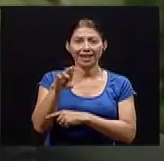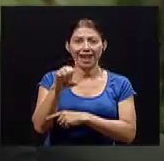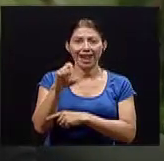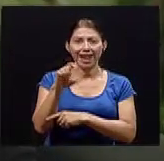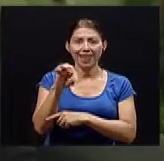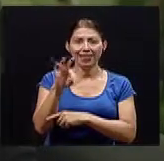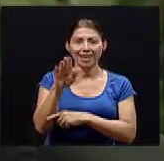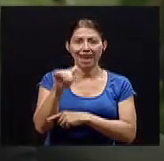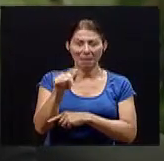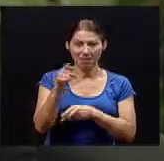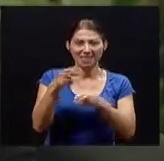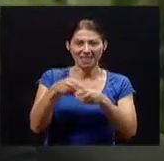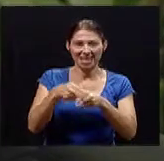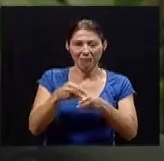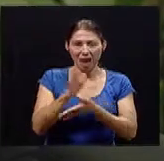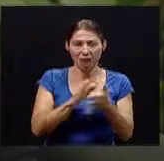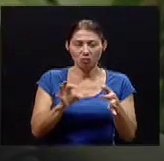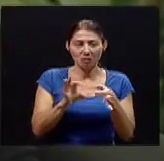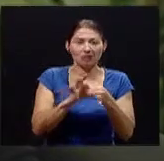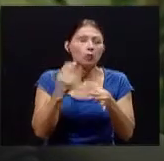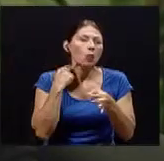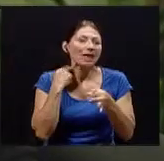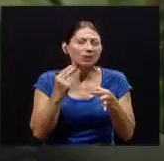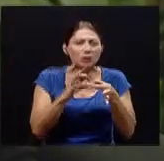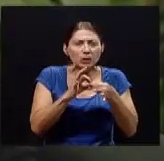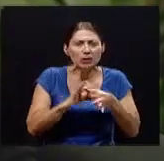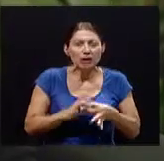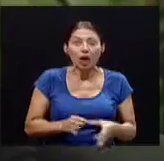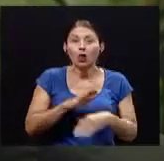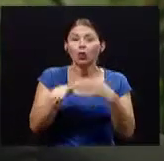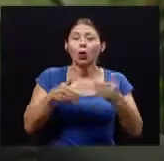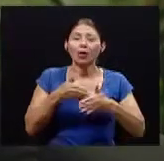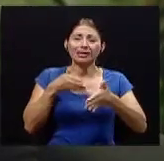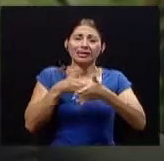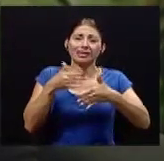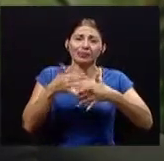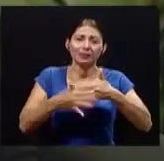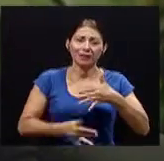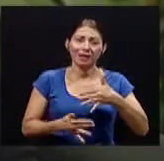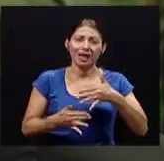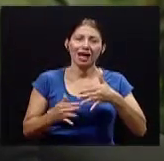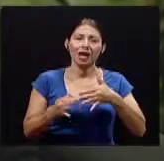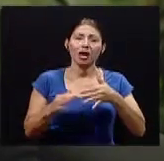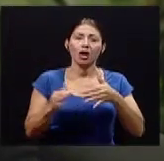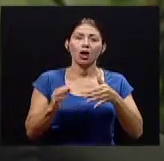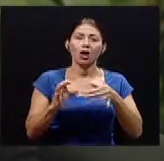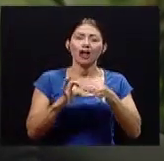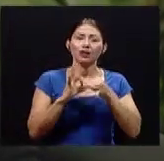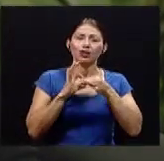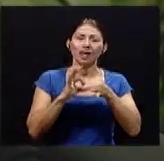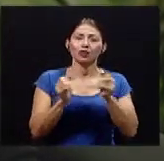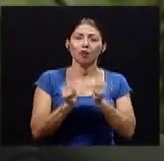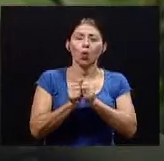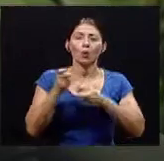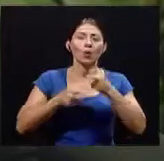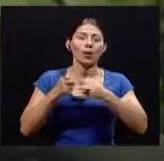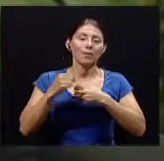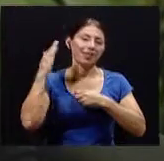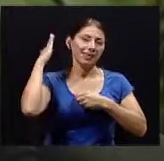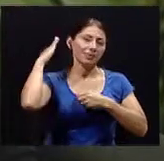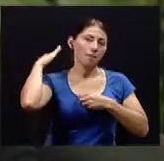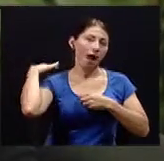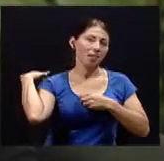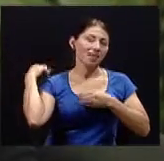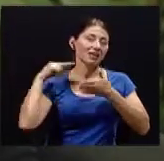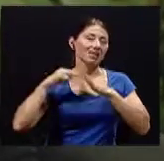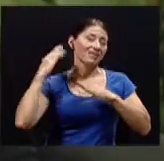cuello, dorso, espalda alta y espalda baja conocidas algunas más bien como cervicalgia y